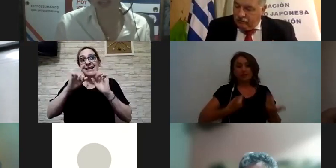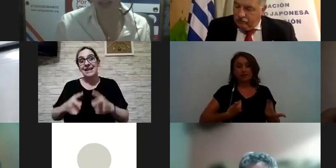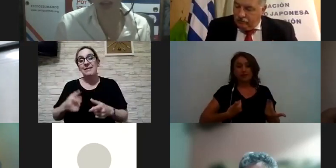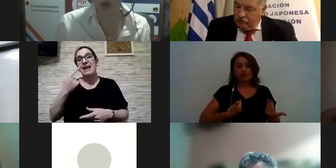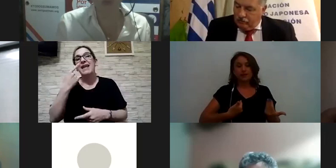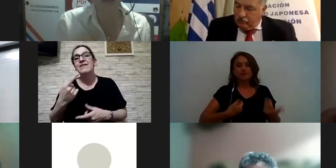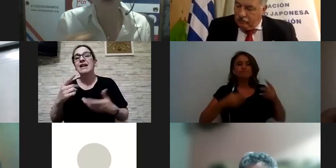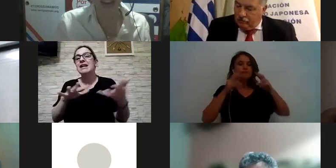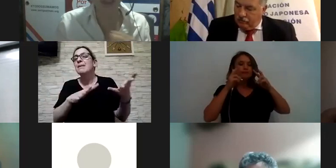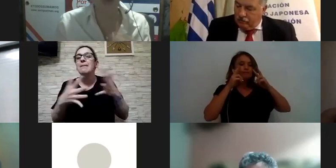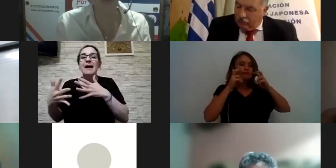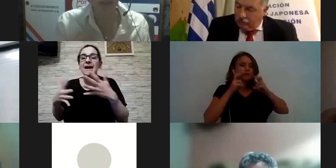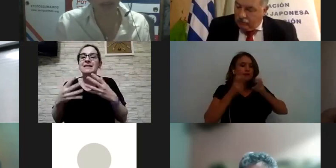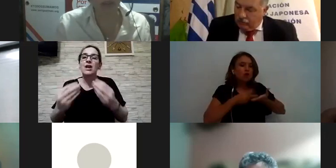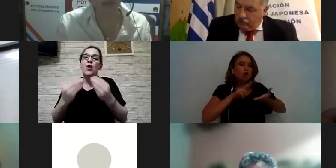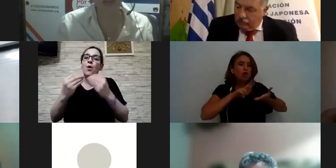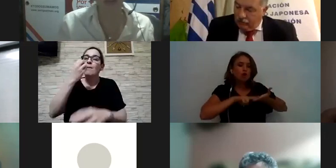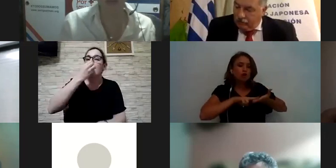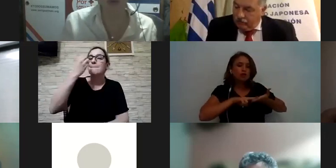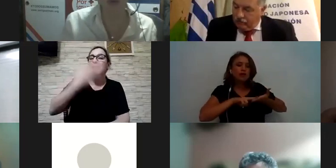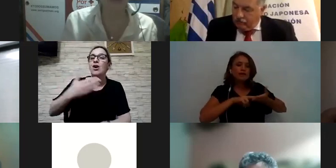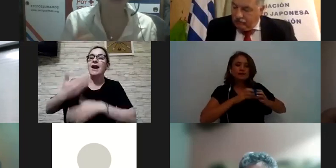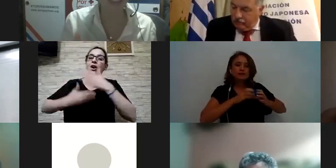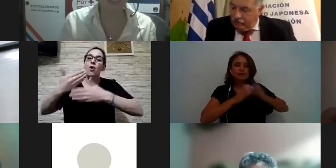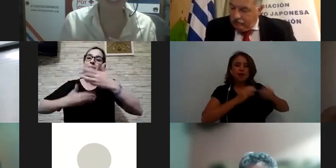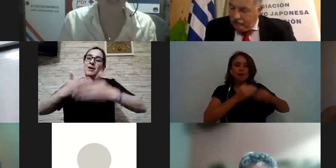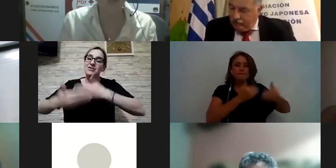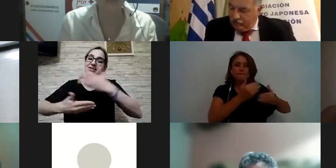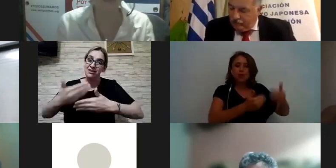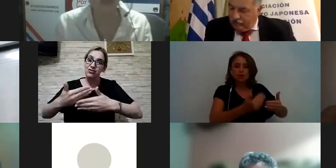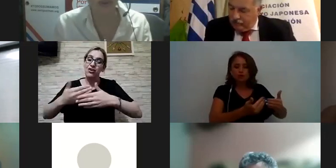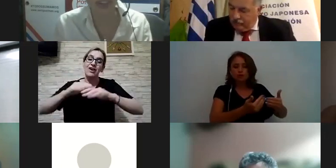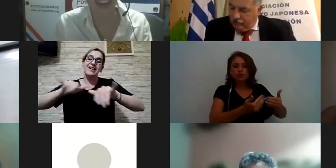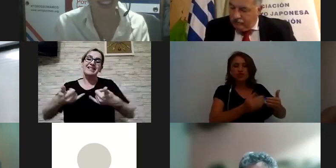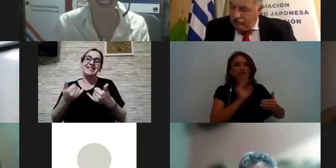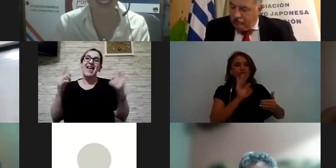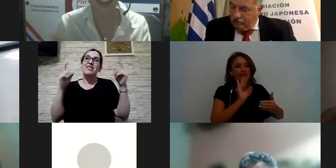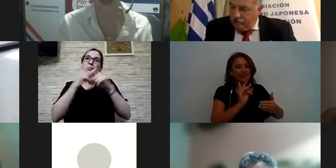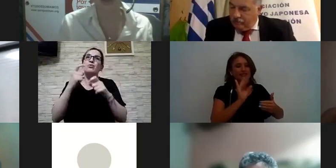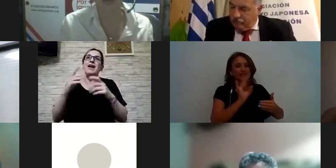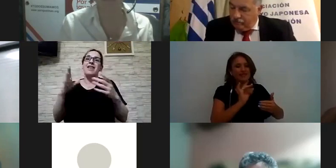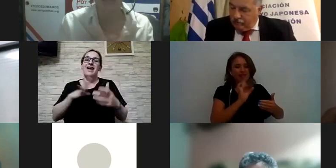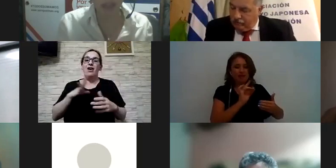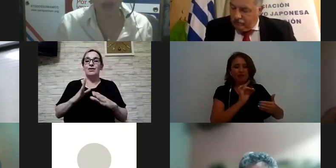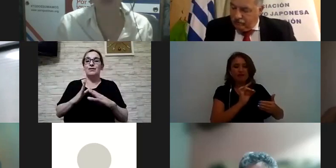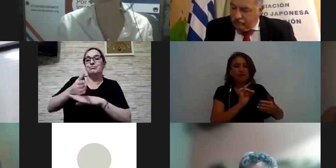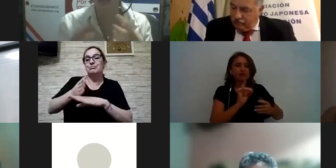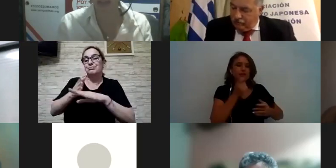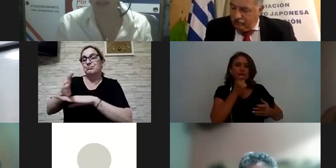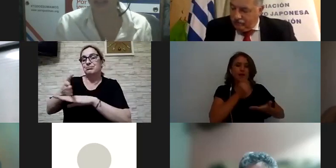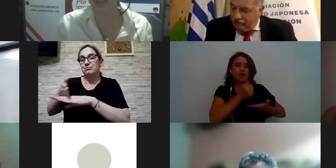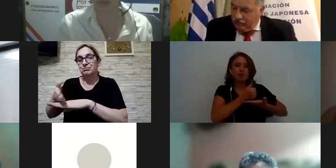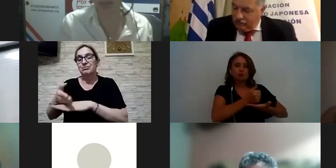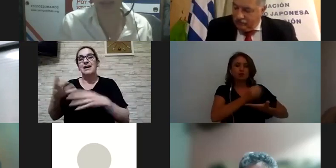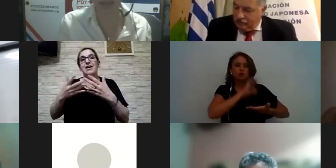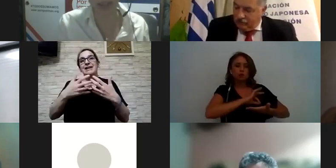ahí cómo mejorar los procesos por los cuales quizás se dificulta mucho acceder a las pensiones a los